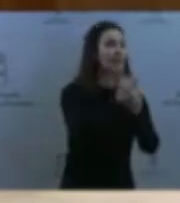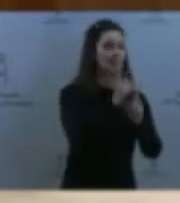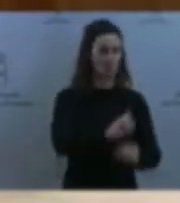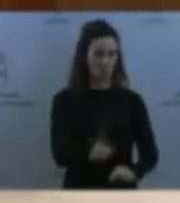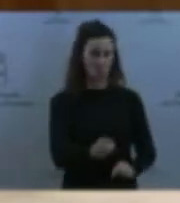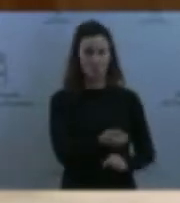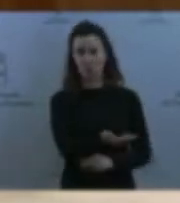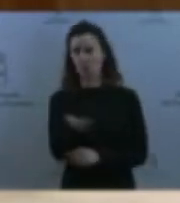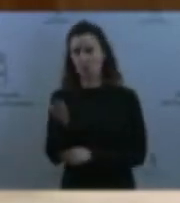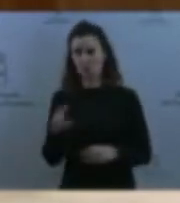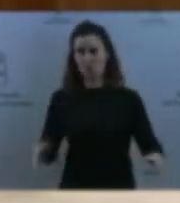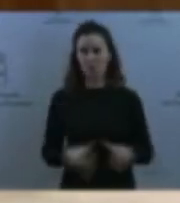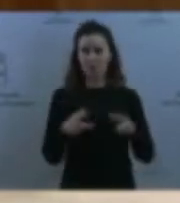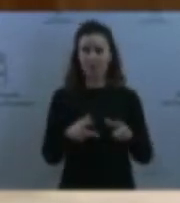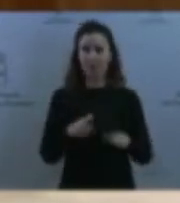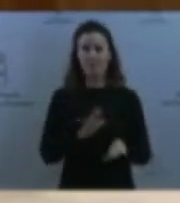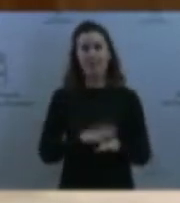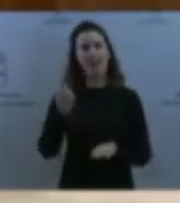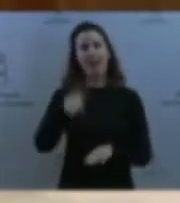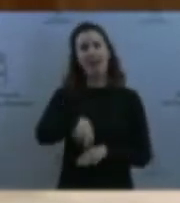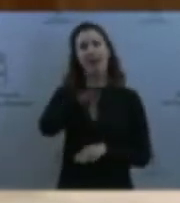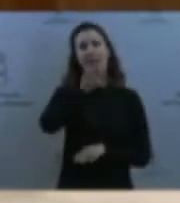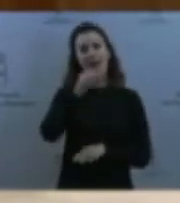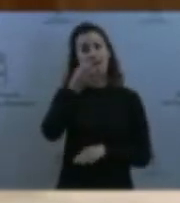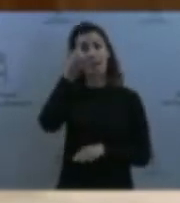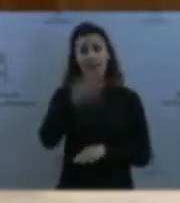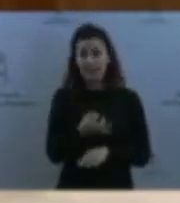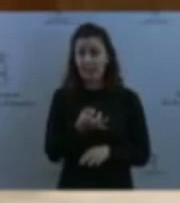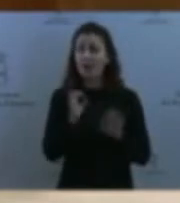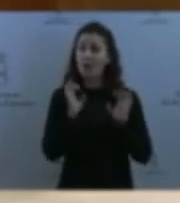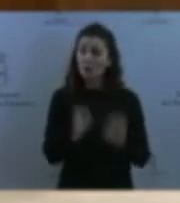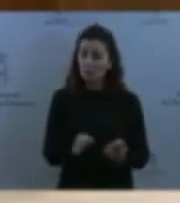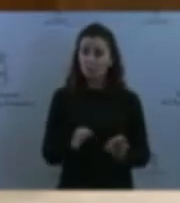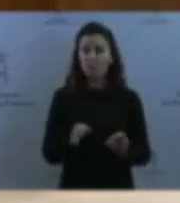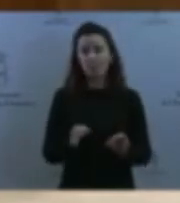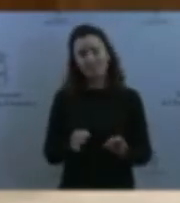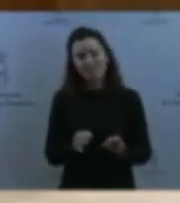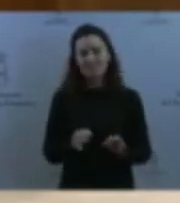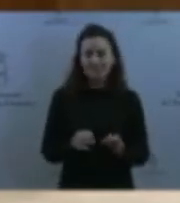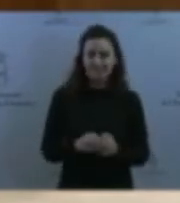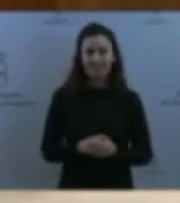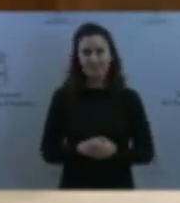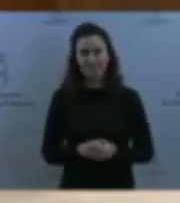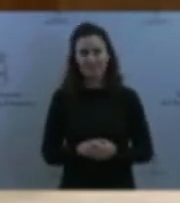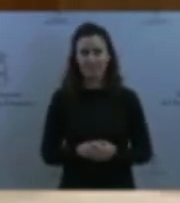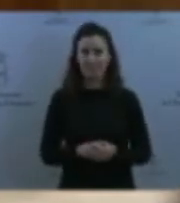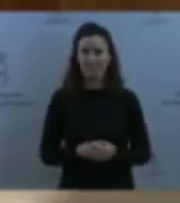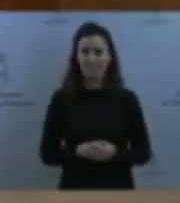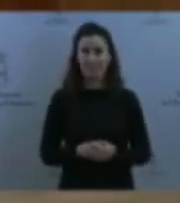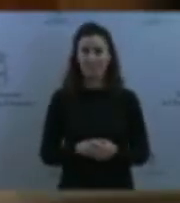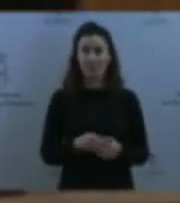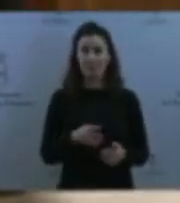además, nos insulta justificadamente como país, que, además,